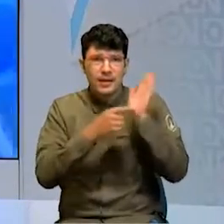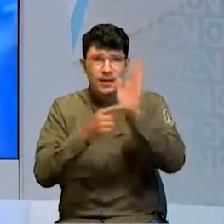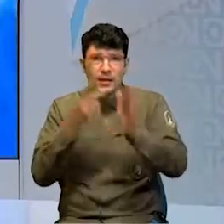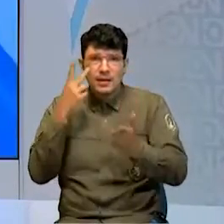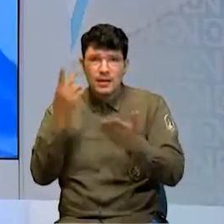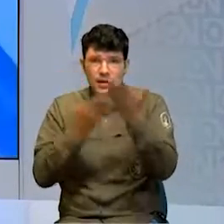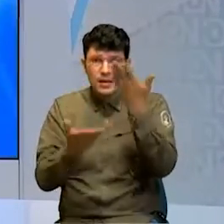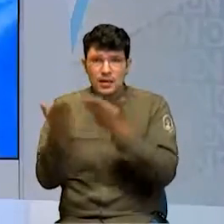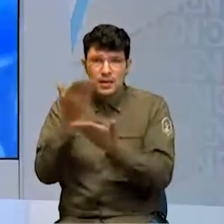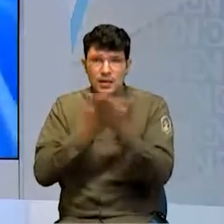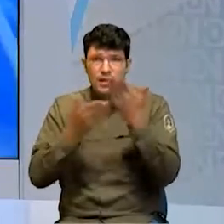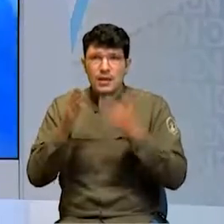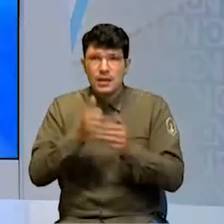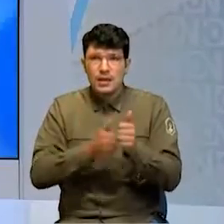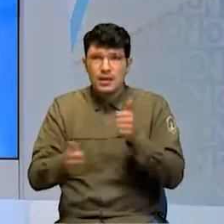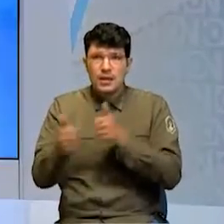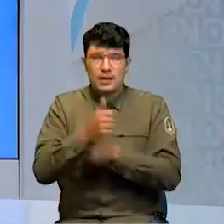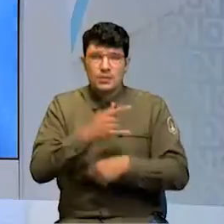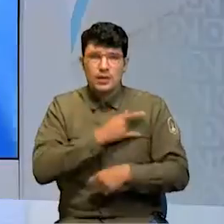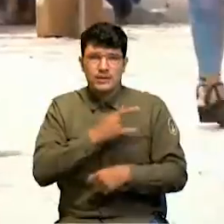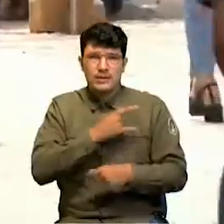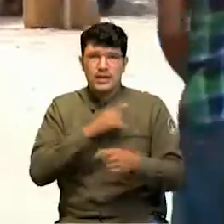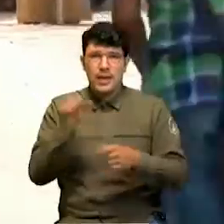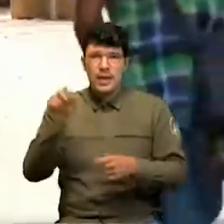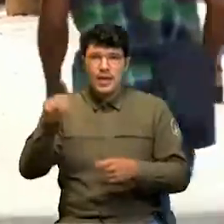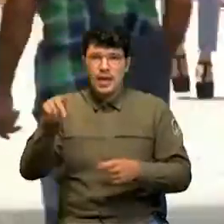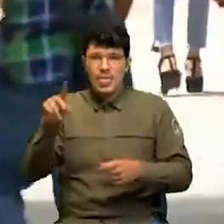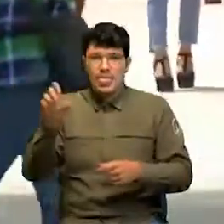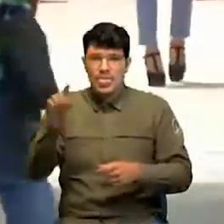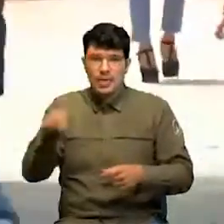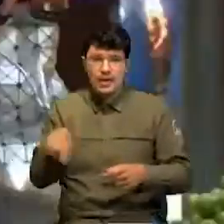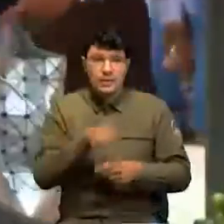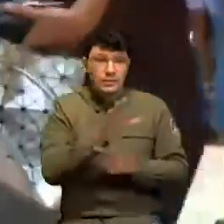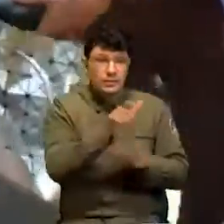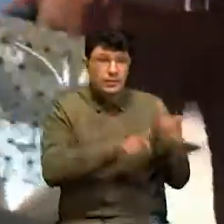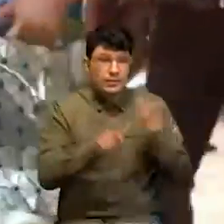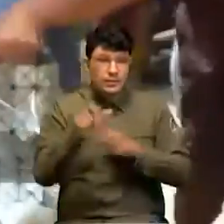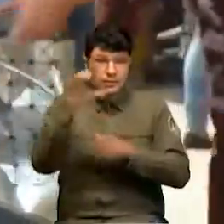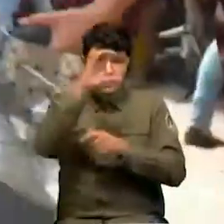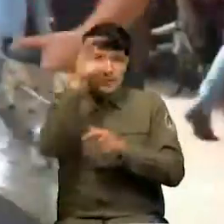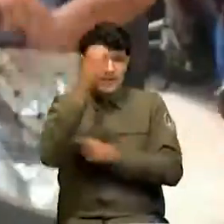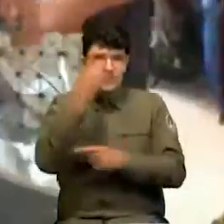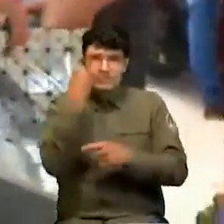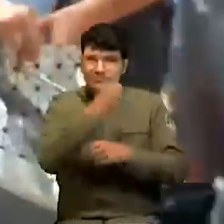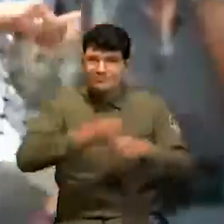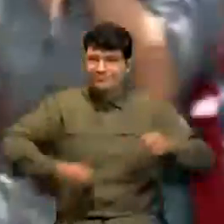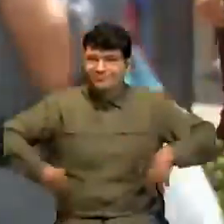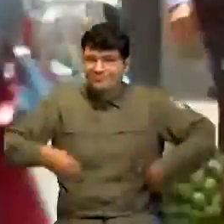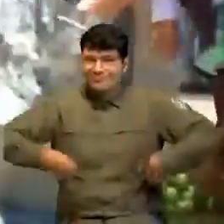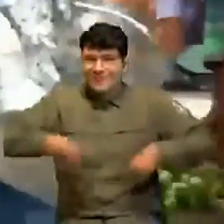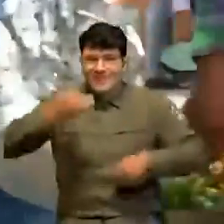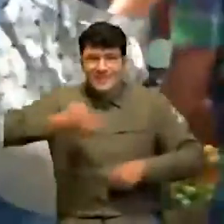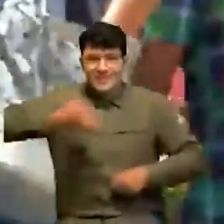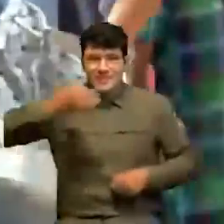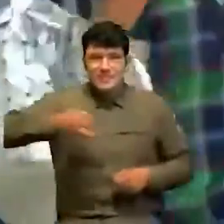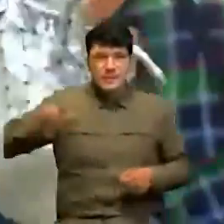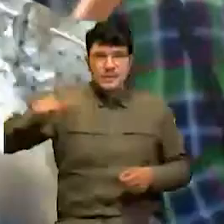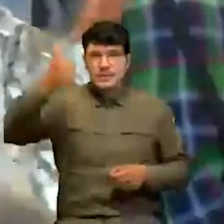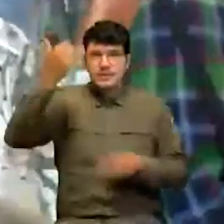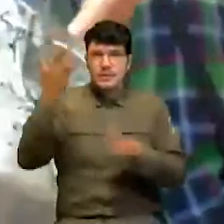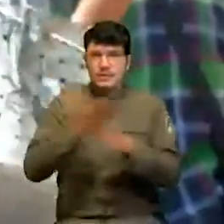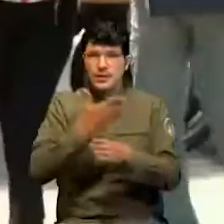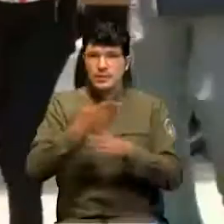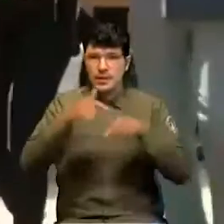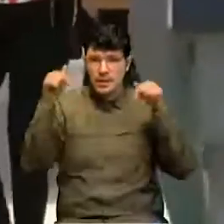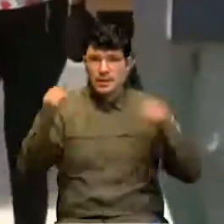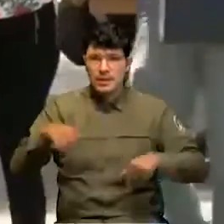estudio adelantado por la Universidad de los Andes. Para los colombianos la corrupción siempre ha sido uno o el principal problema que enfrenta